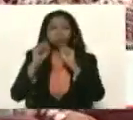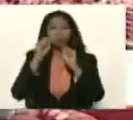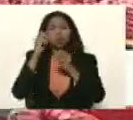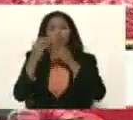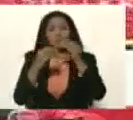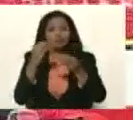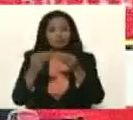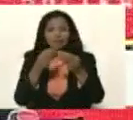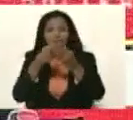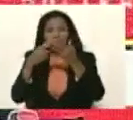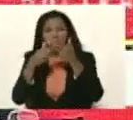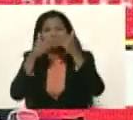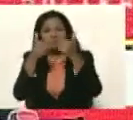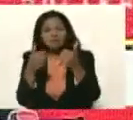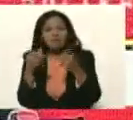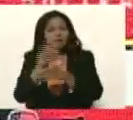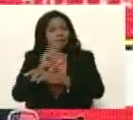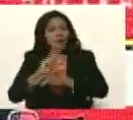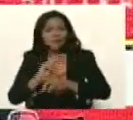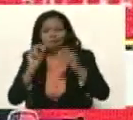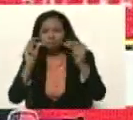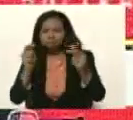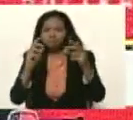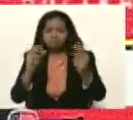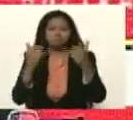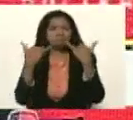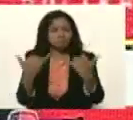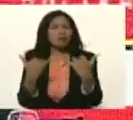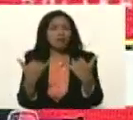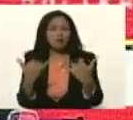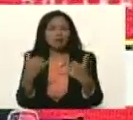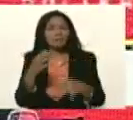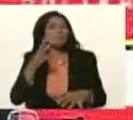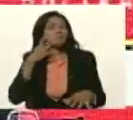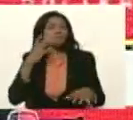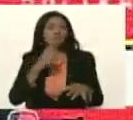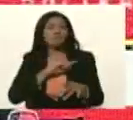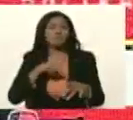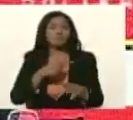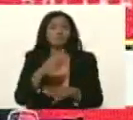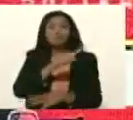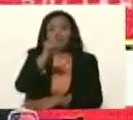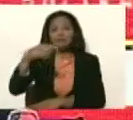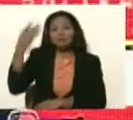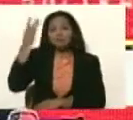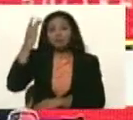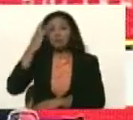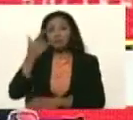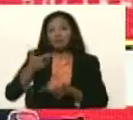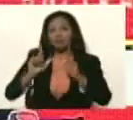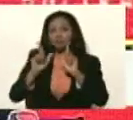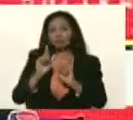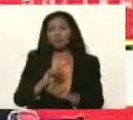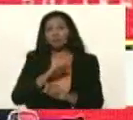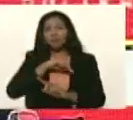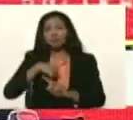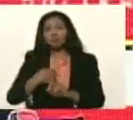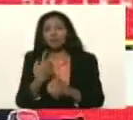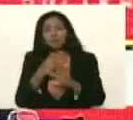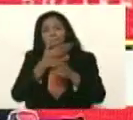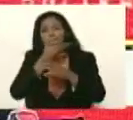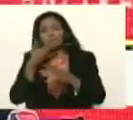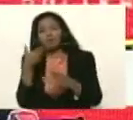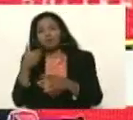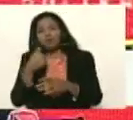bien y hacerlas rápido, para allá. No es para... Bueno, ustedes lo saben tanto, como yo o más.